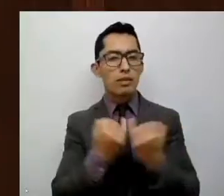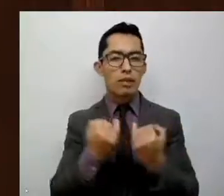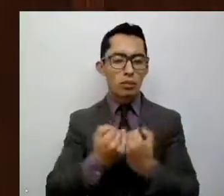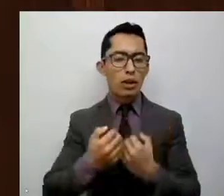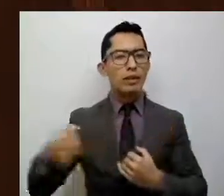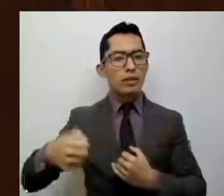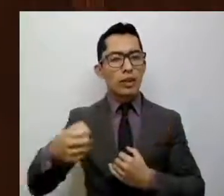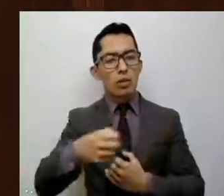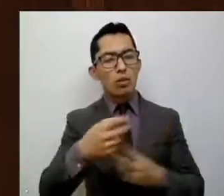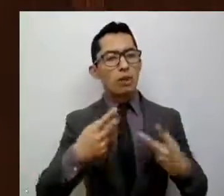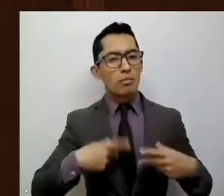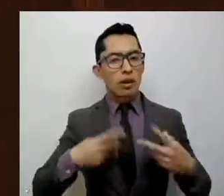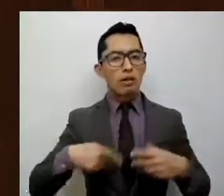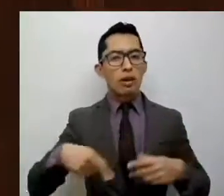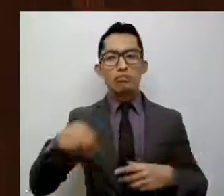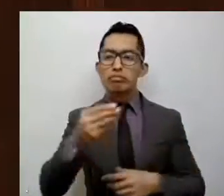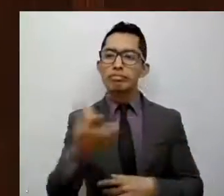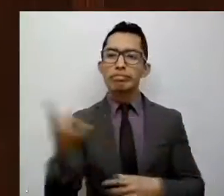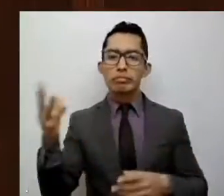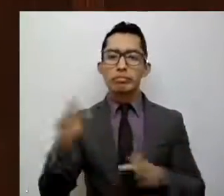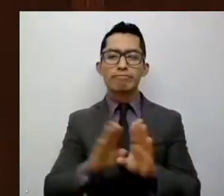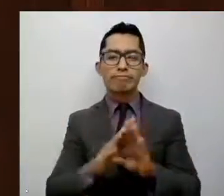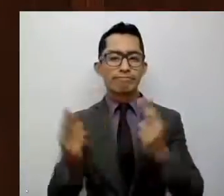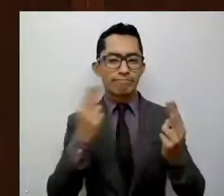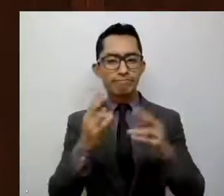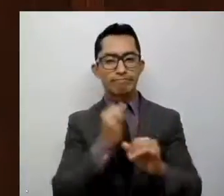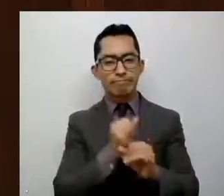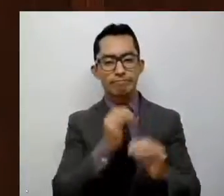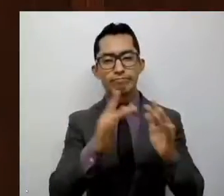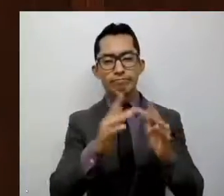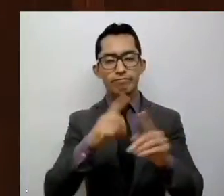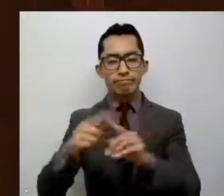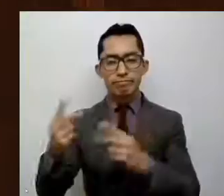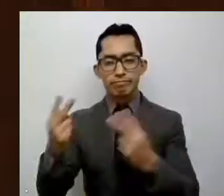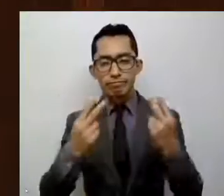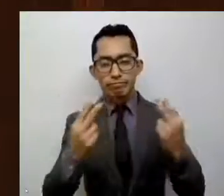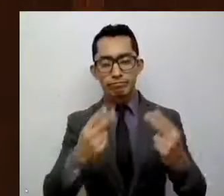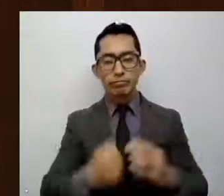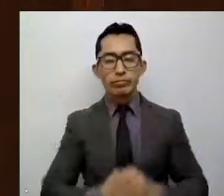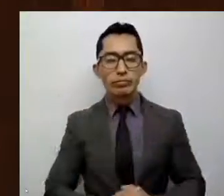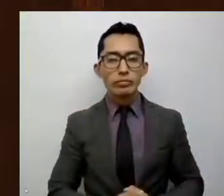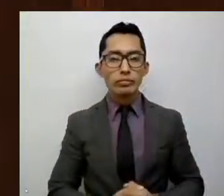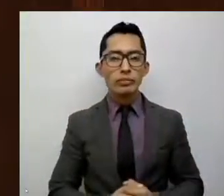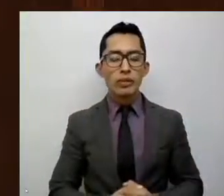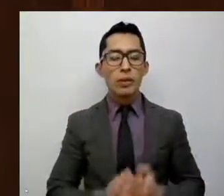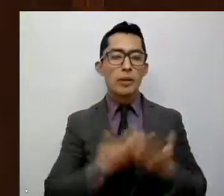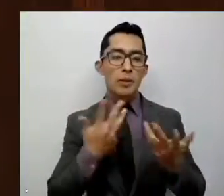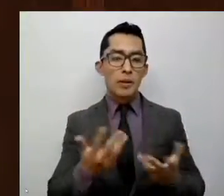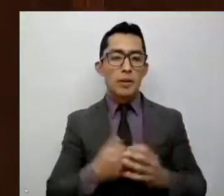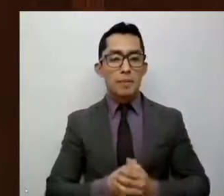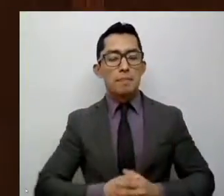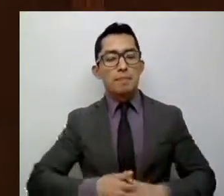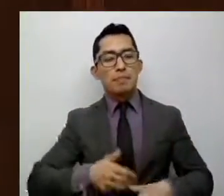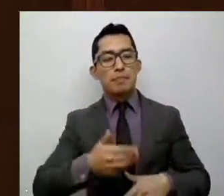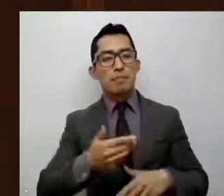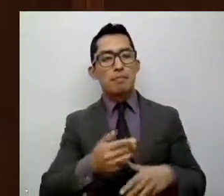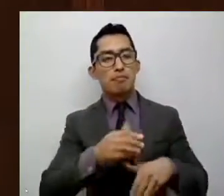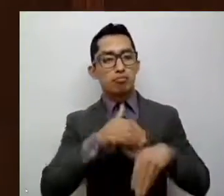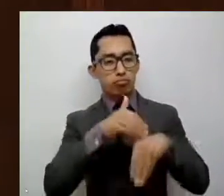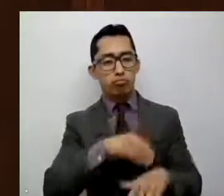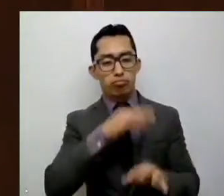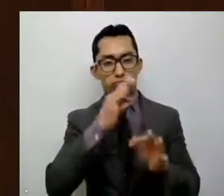personas que nos siguen a través de las redes sociales. En ejercicio de las atribuciones que me confieren,